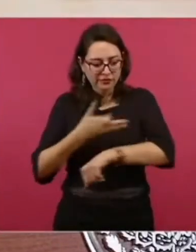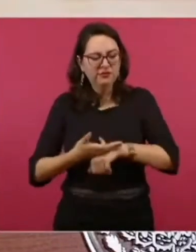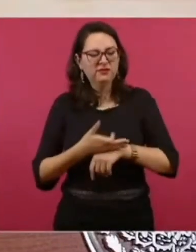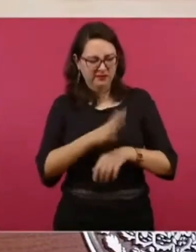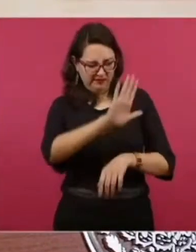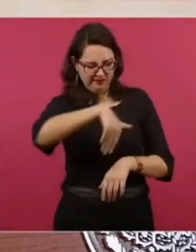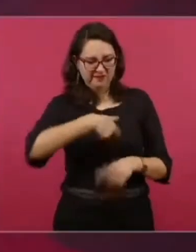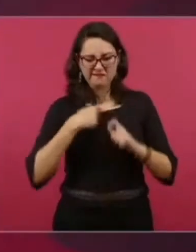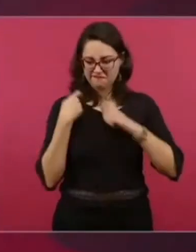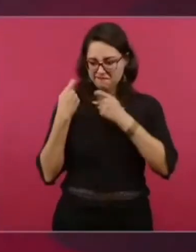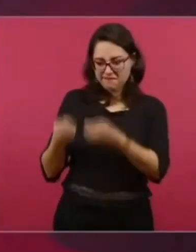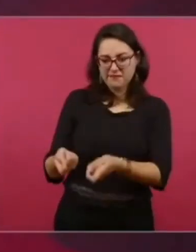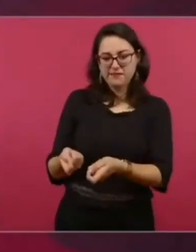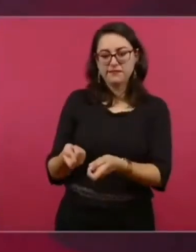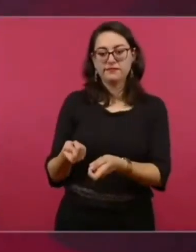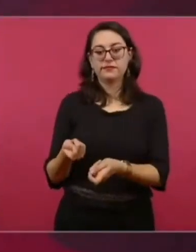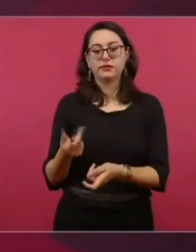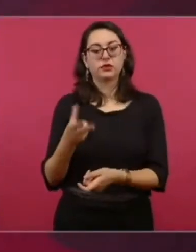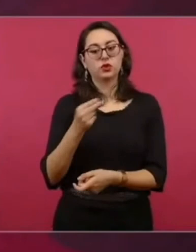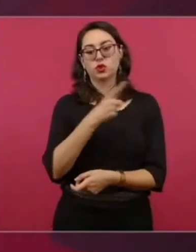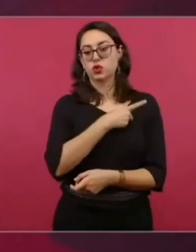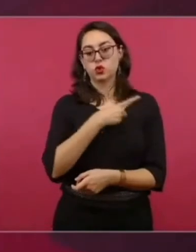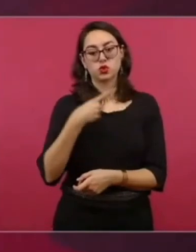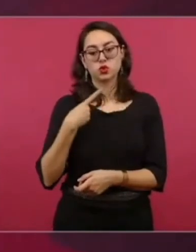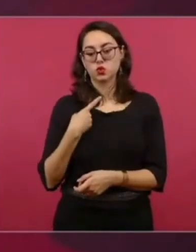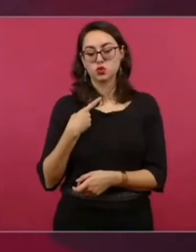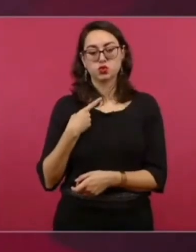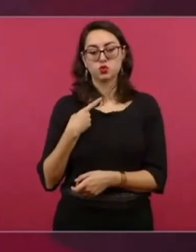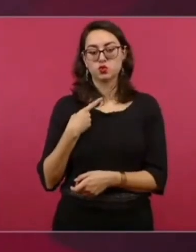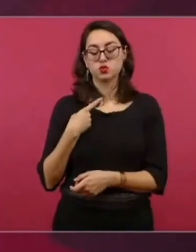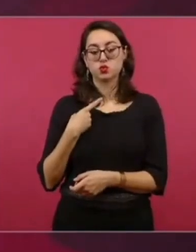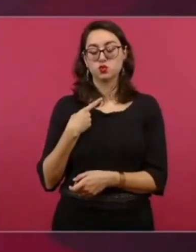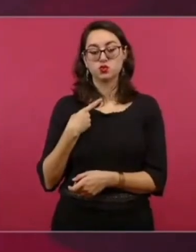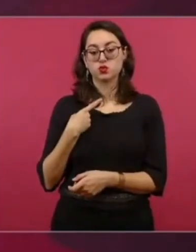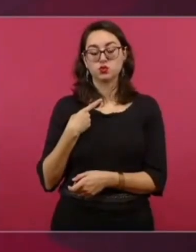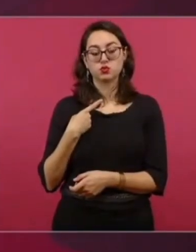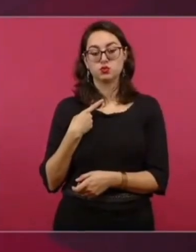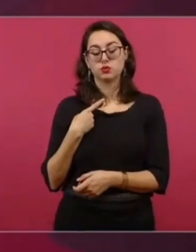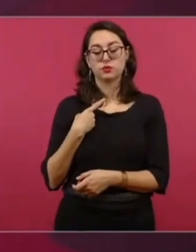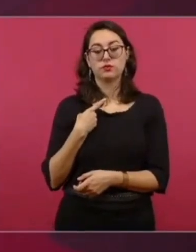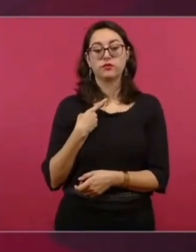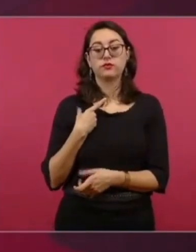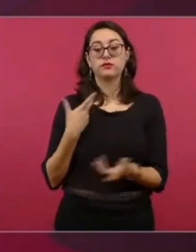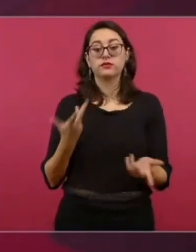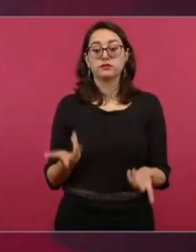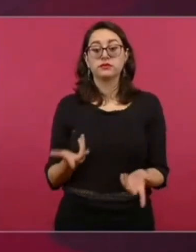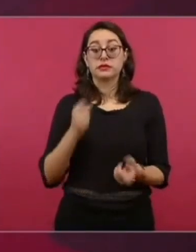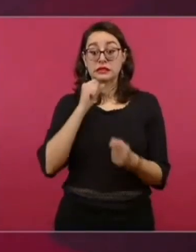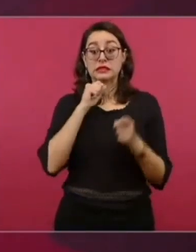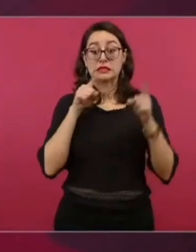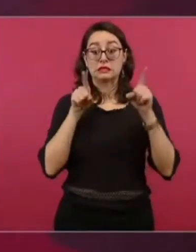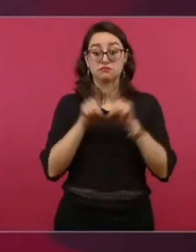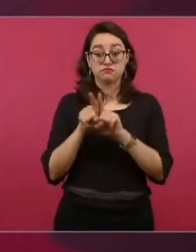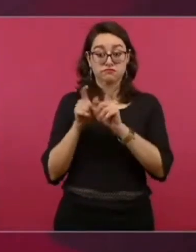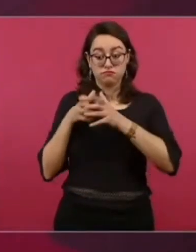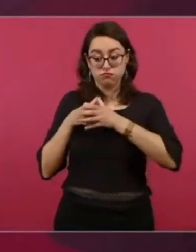y también el sectarismo.